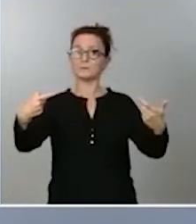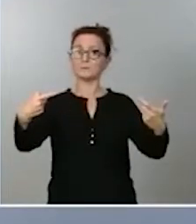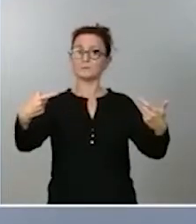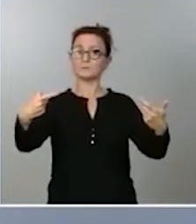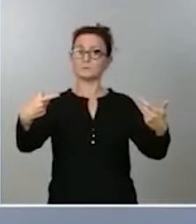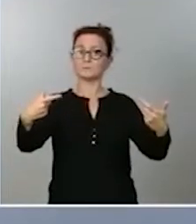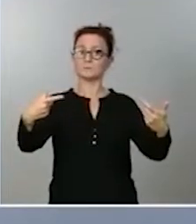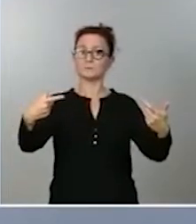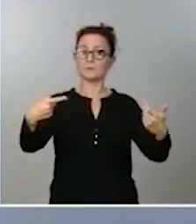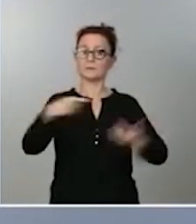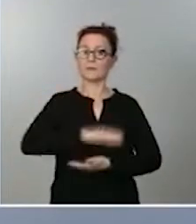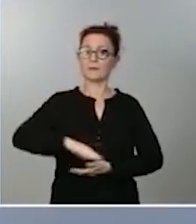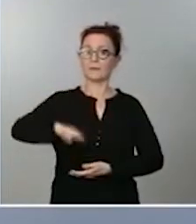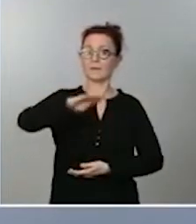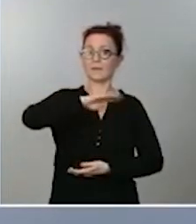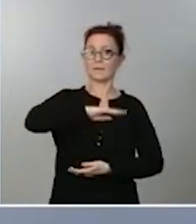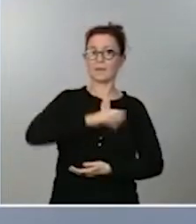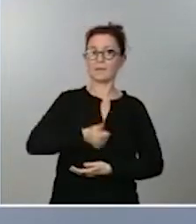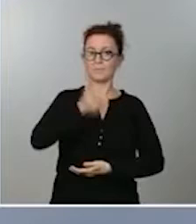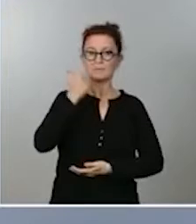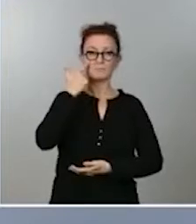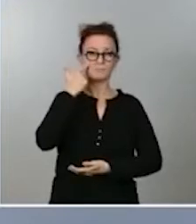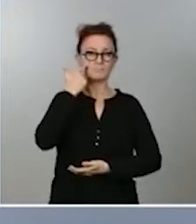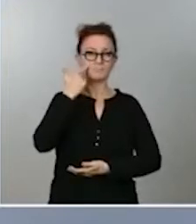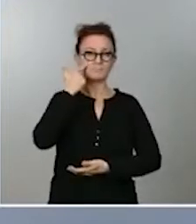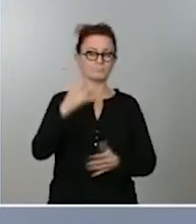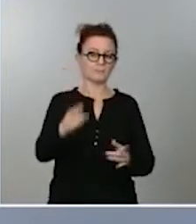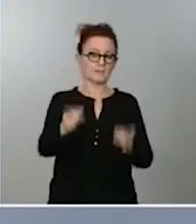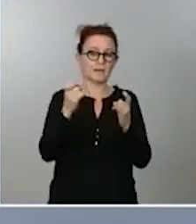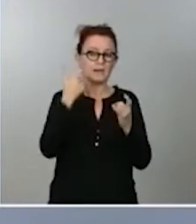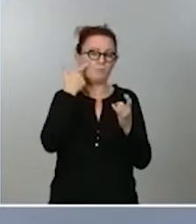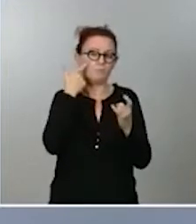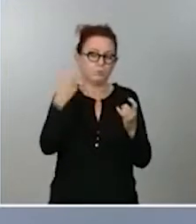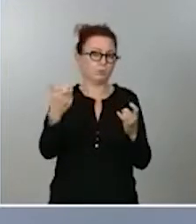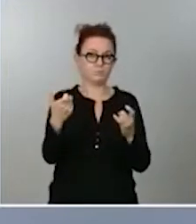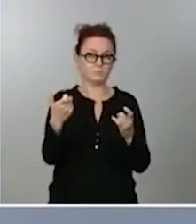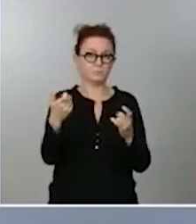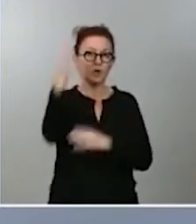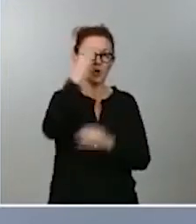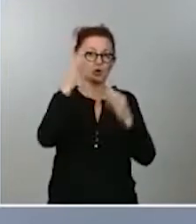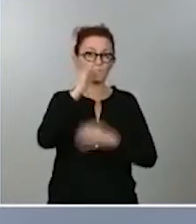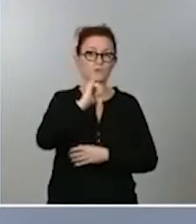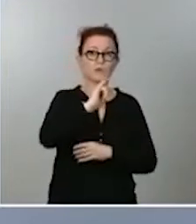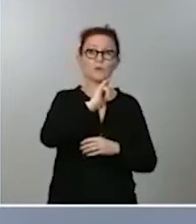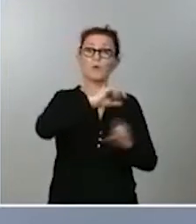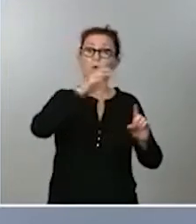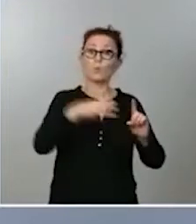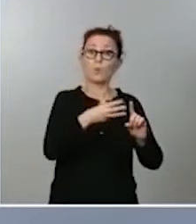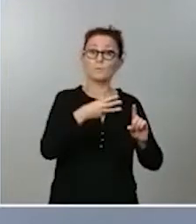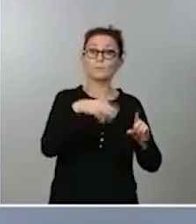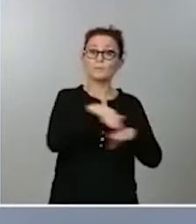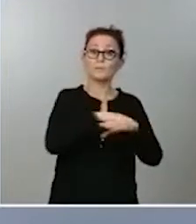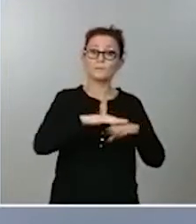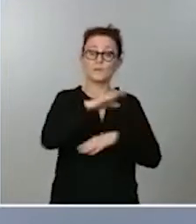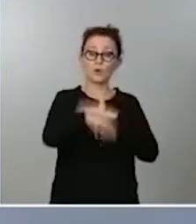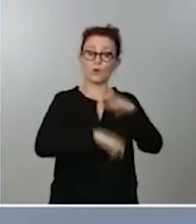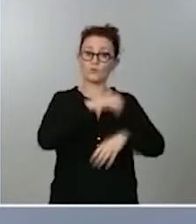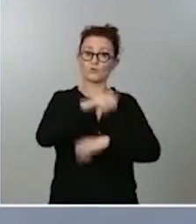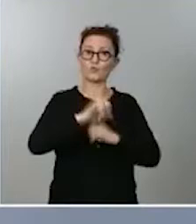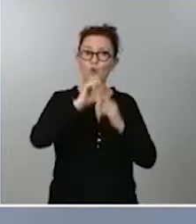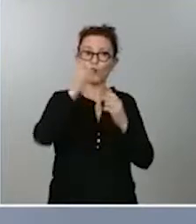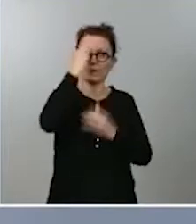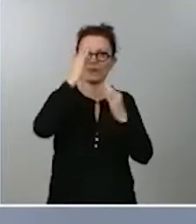capacidad de atraer era evidente los datos están ahí están en la página web del Ministerio de Consumo y por lo tanto son de información